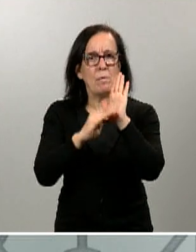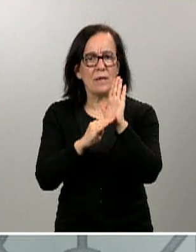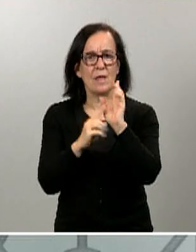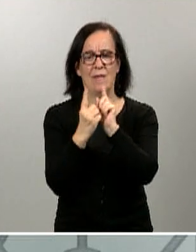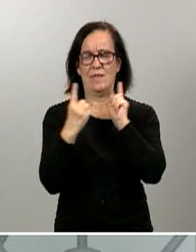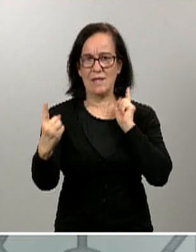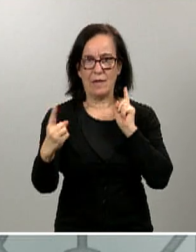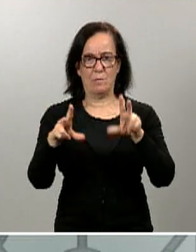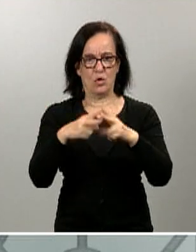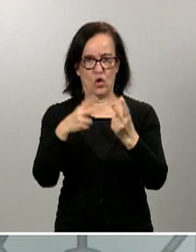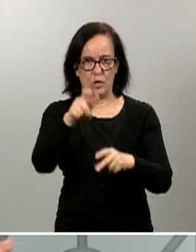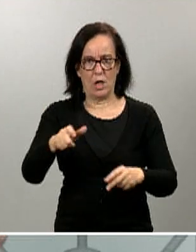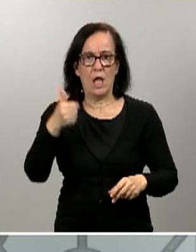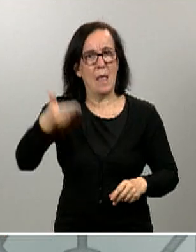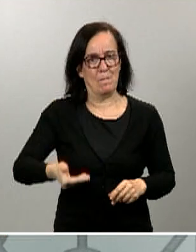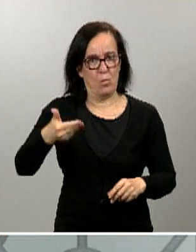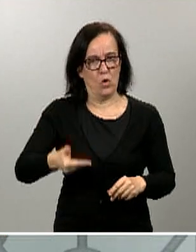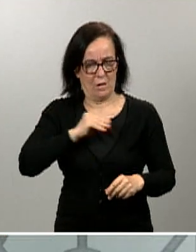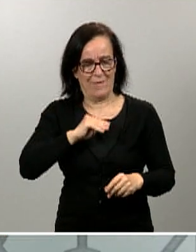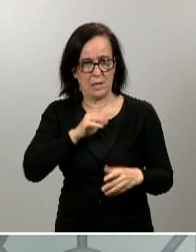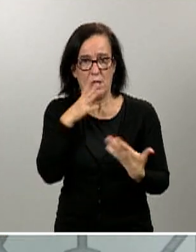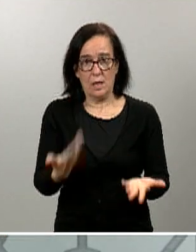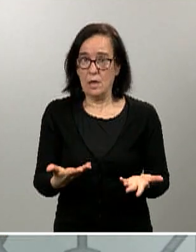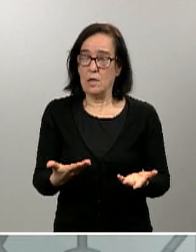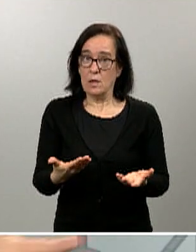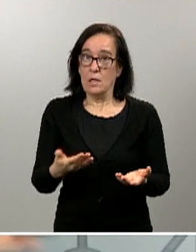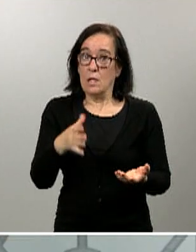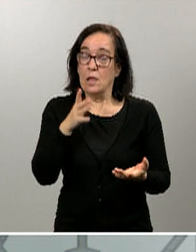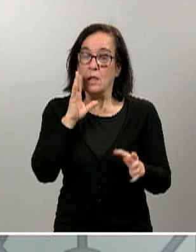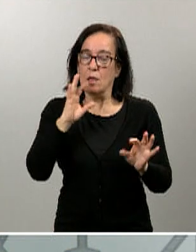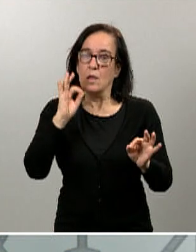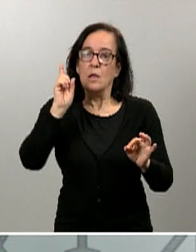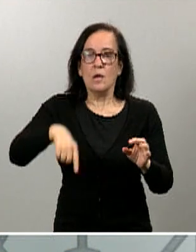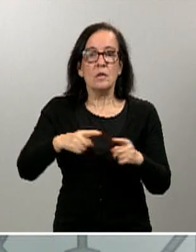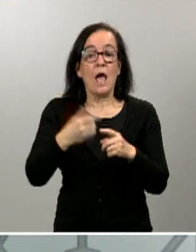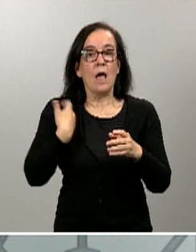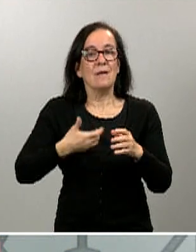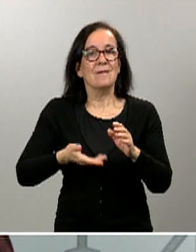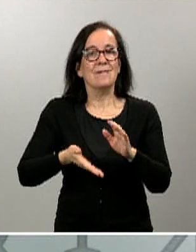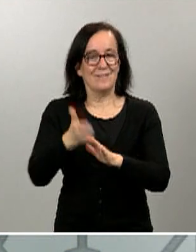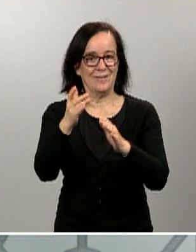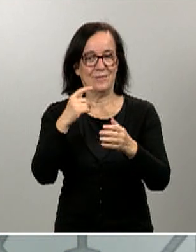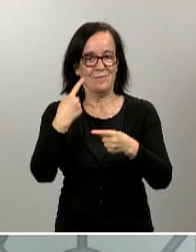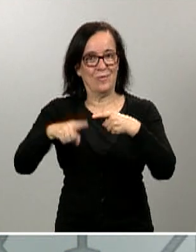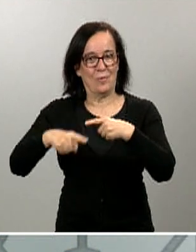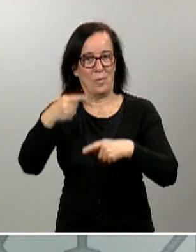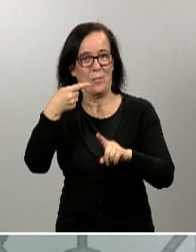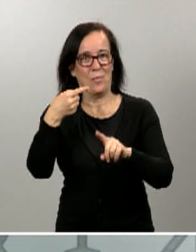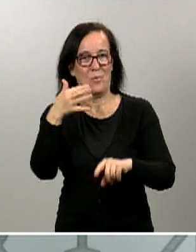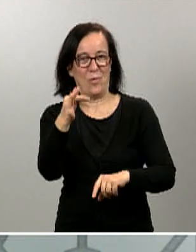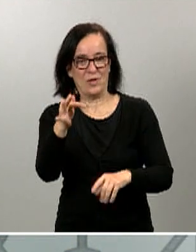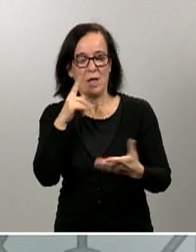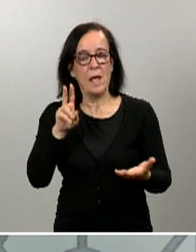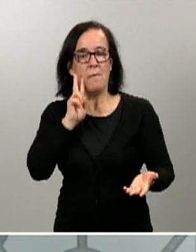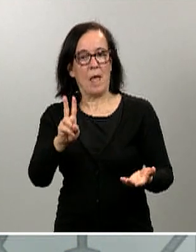importantísimas y que están, obviamente, también dando sus frutos y que han ido dando sus frutos y por eso estamos viendo estas